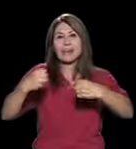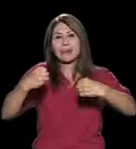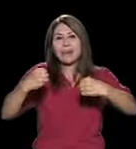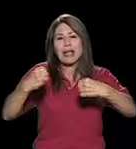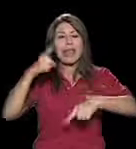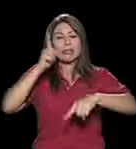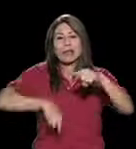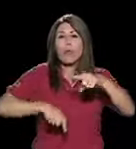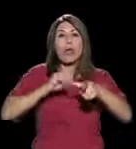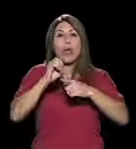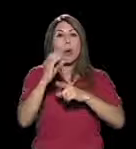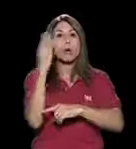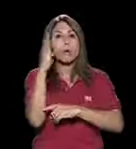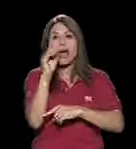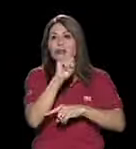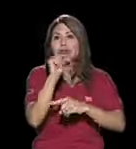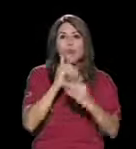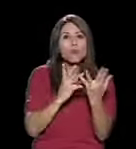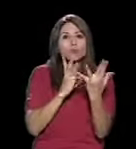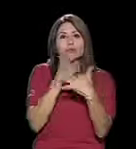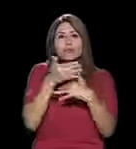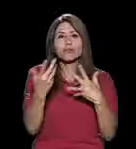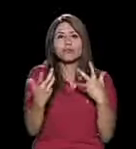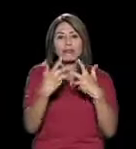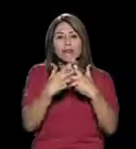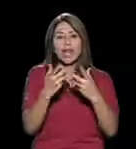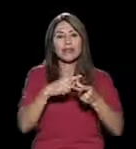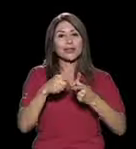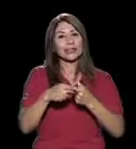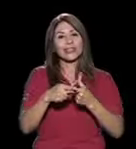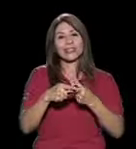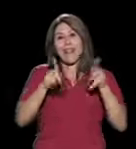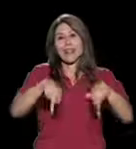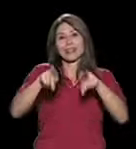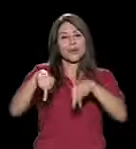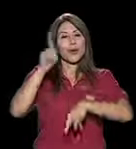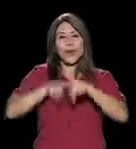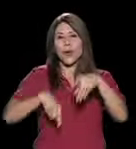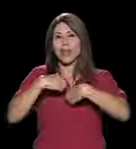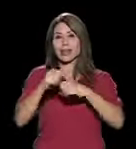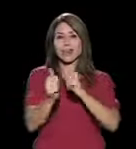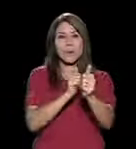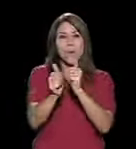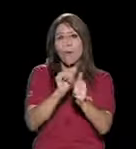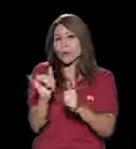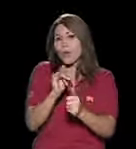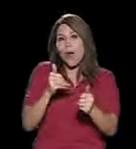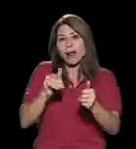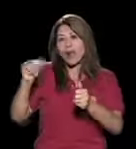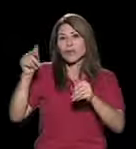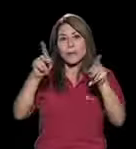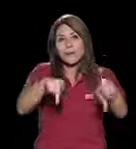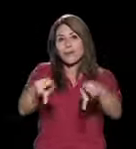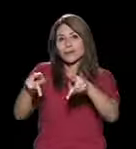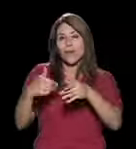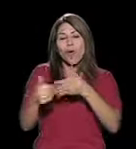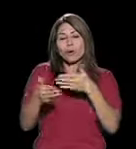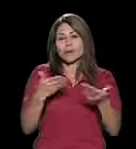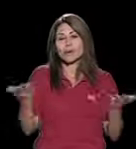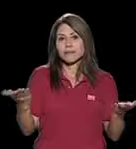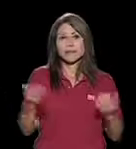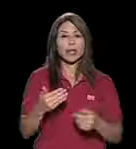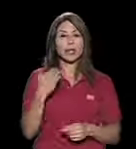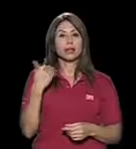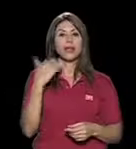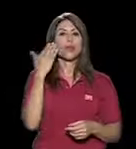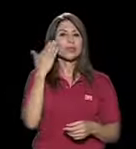adaptados, cosas por el estilo. Entonces, eso evita que la persona pueda hacer deporte como cualquier persona, ¿verdad? No sé si también